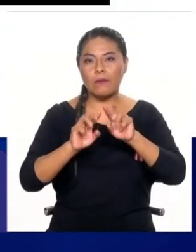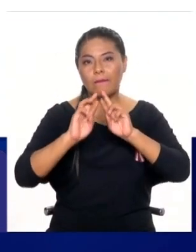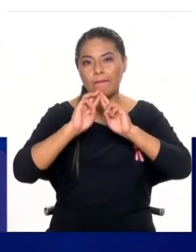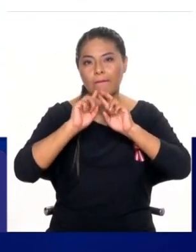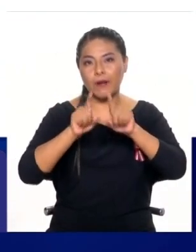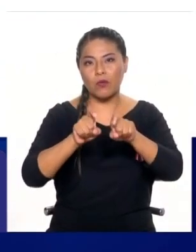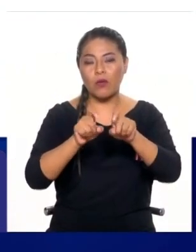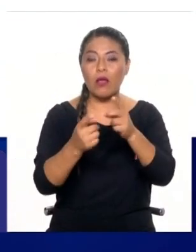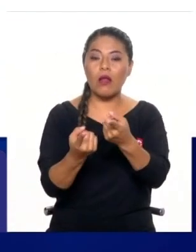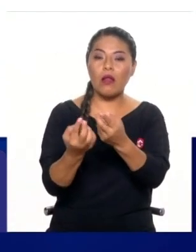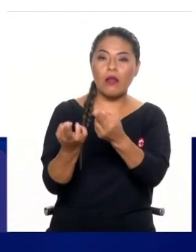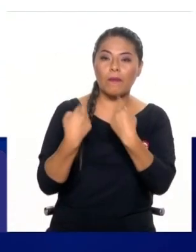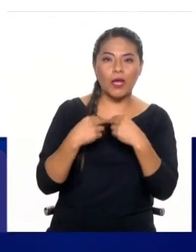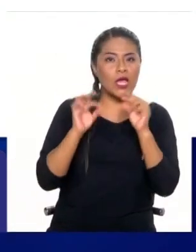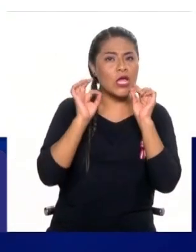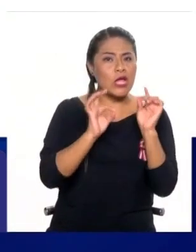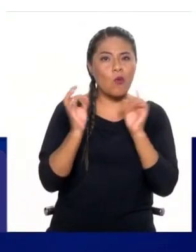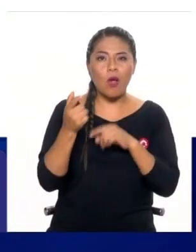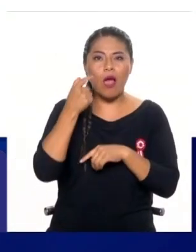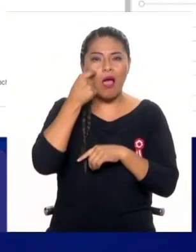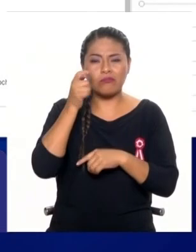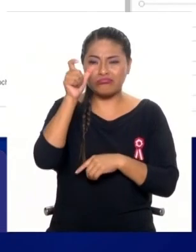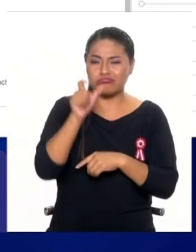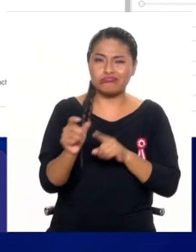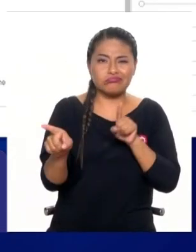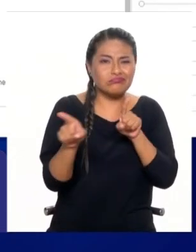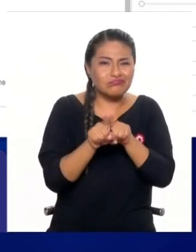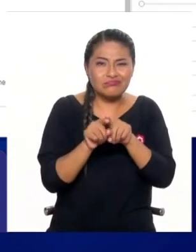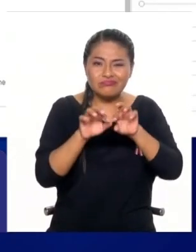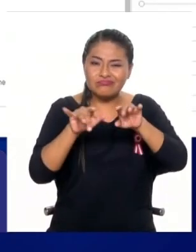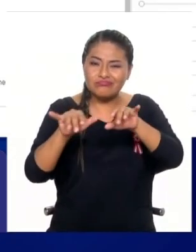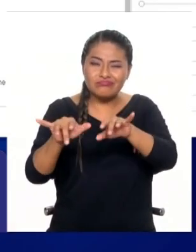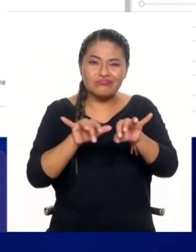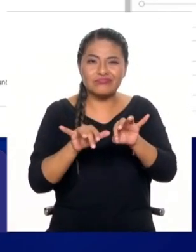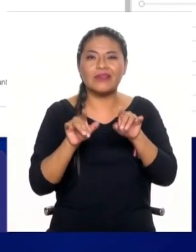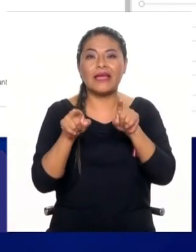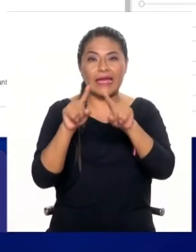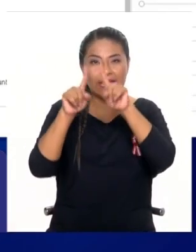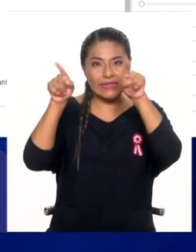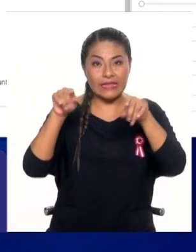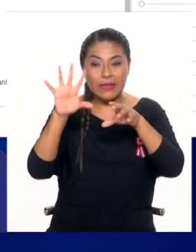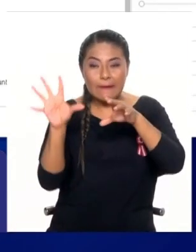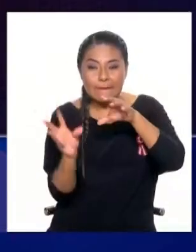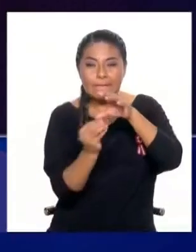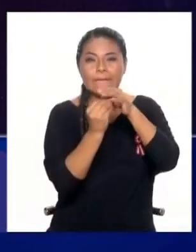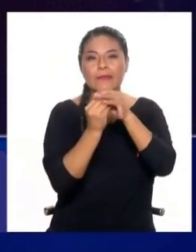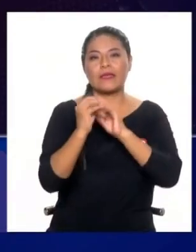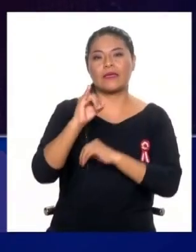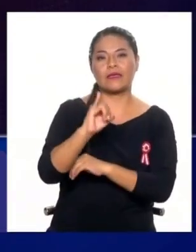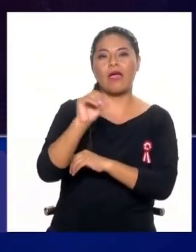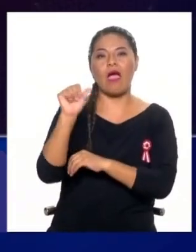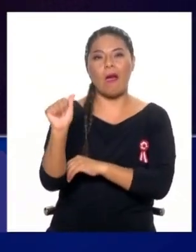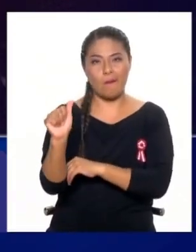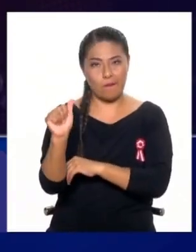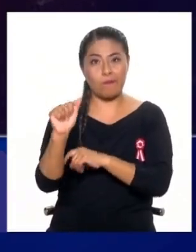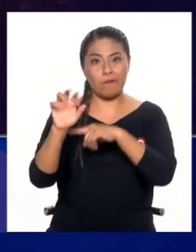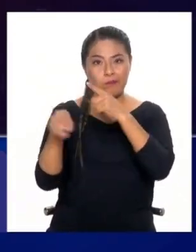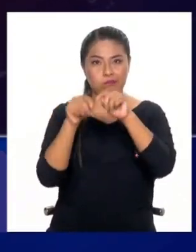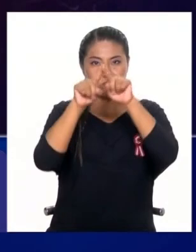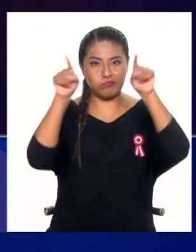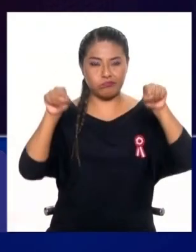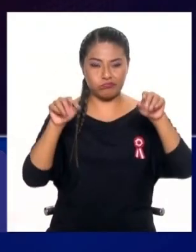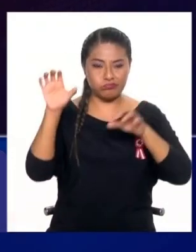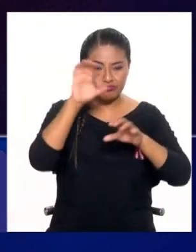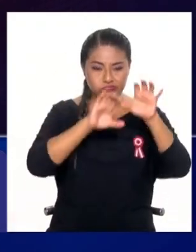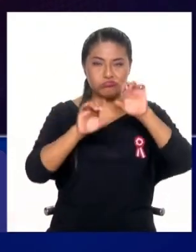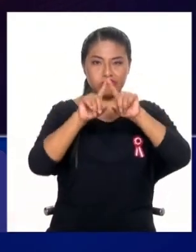Esa línea se llama procesamiento del lenguaje natural, es una línea que está dentro de la inteligencia artificial, que está dentro de la ciencia de la computación, ¿no?